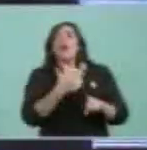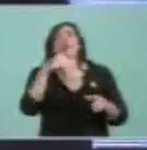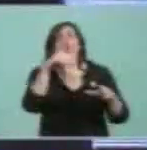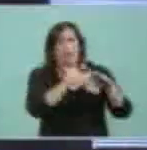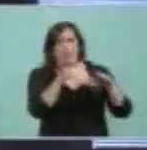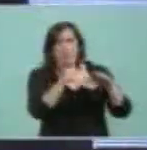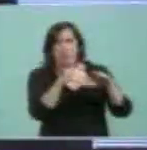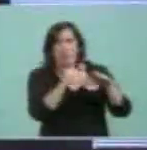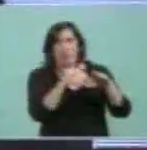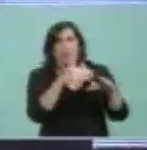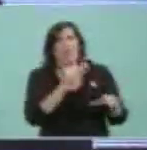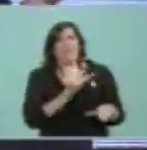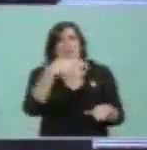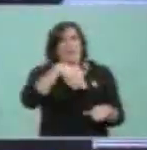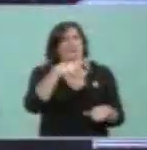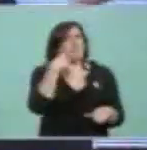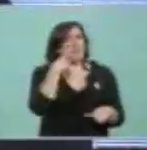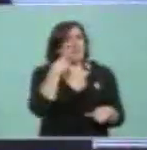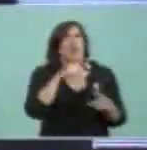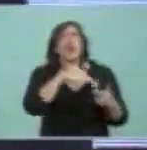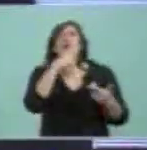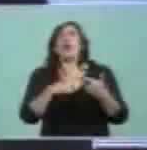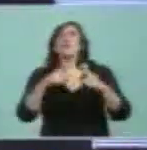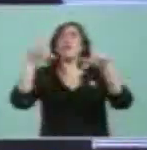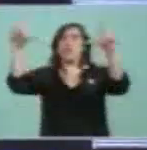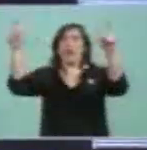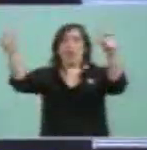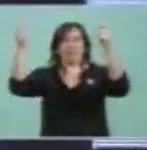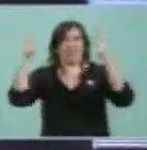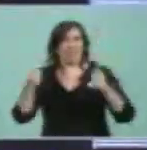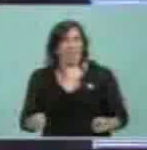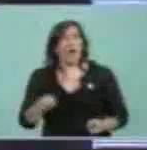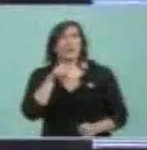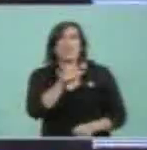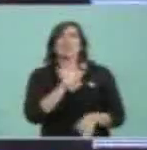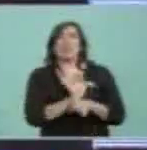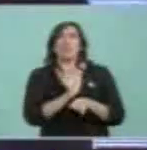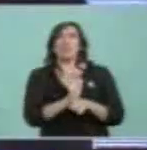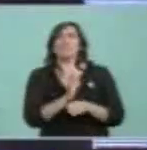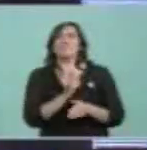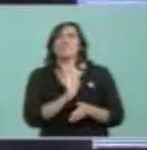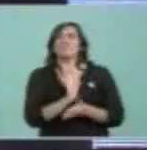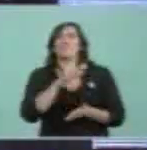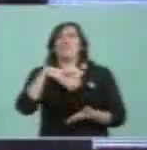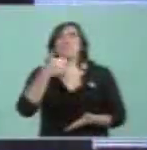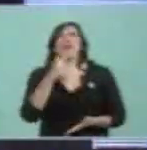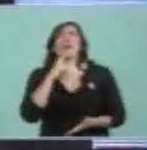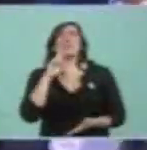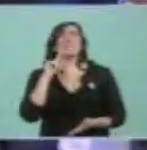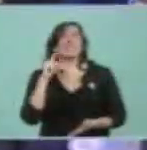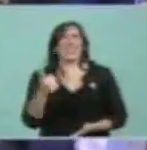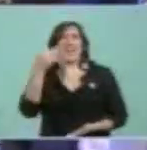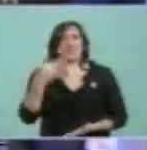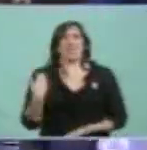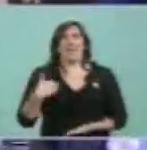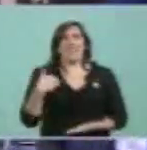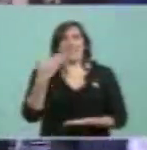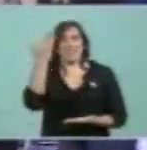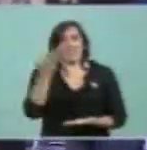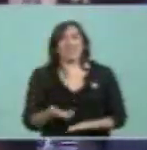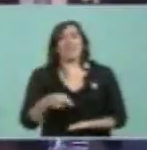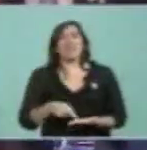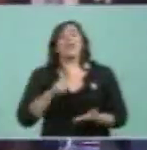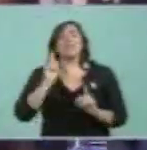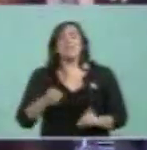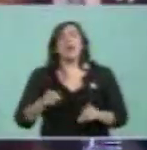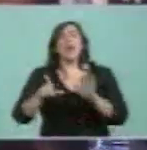deuda, otros cuando bajó el cuadro de Videla, otros cuando se estableció la inconstitucionalidad